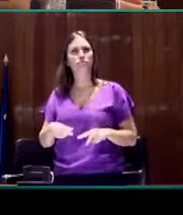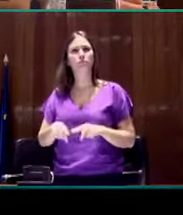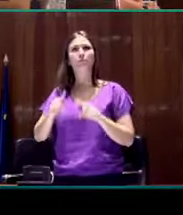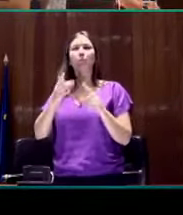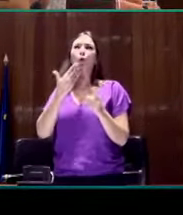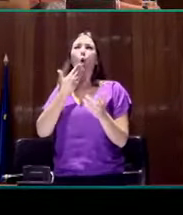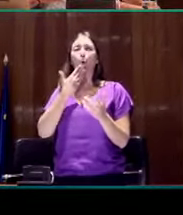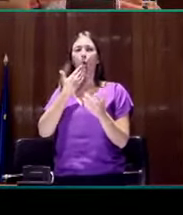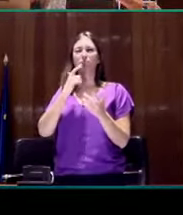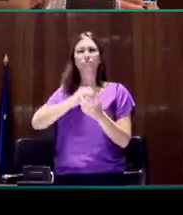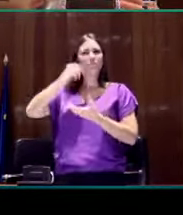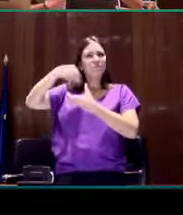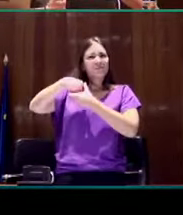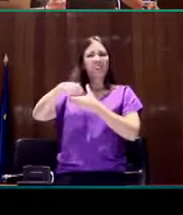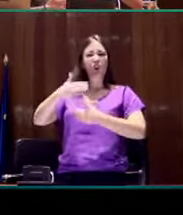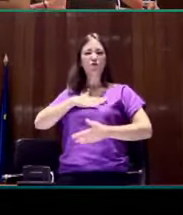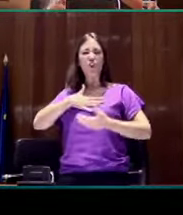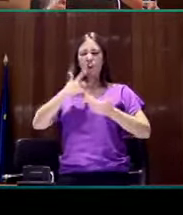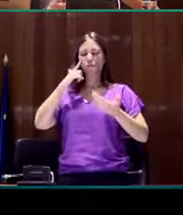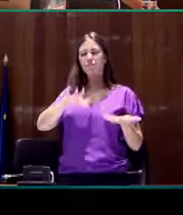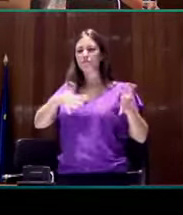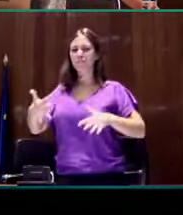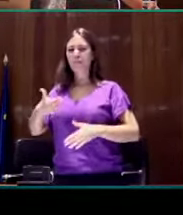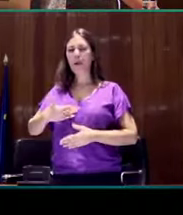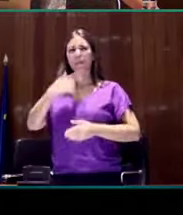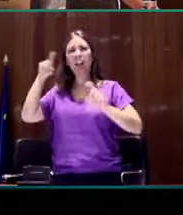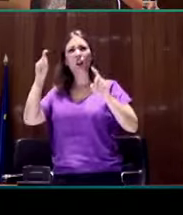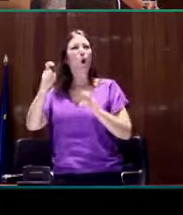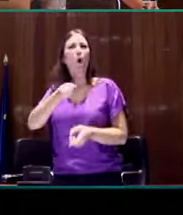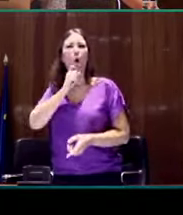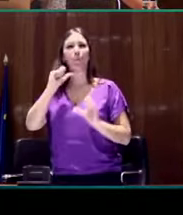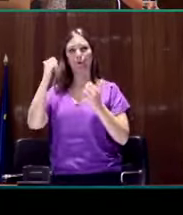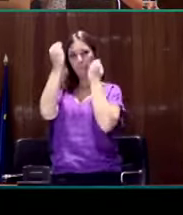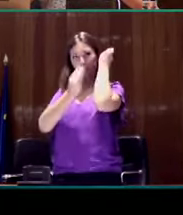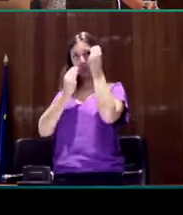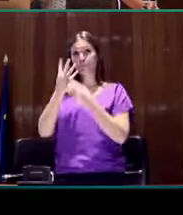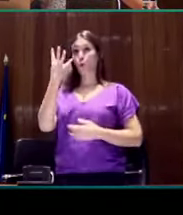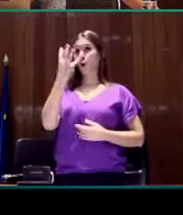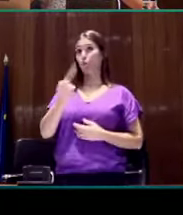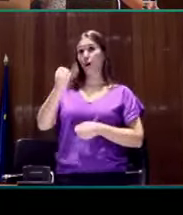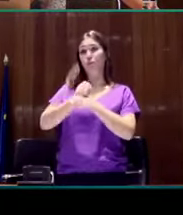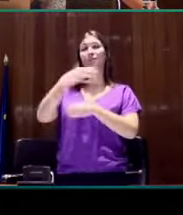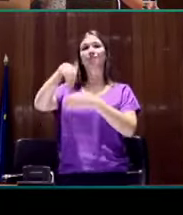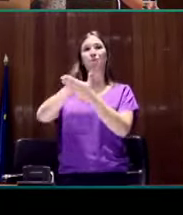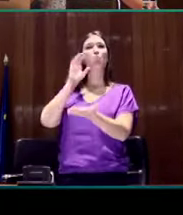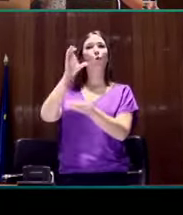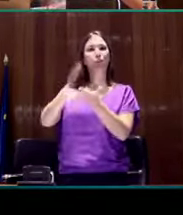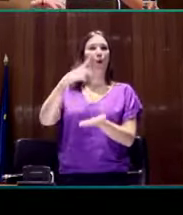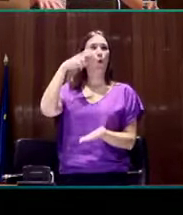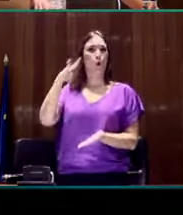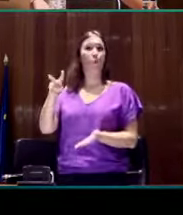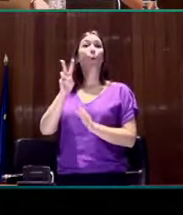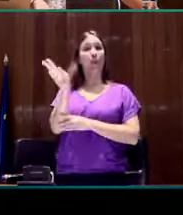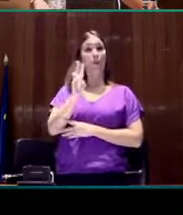de reflexiones sobre mi propia práctica como educadora. Estuve trabajando durante cuatro años en un museo de Valladolid.